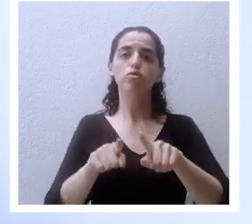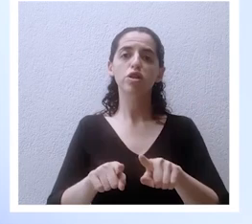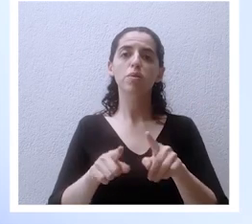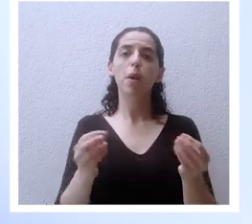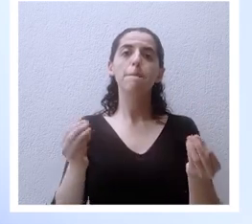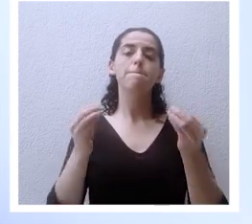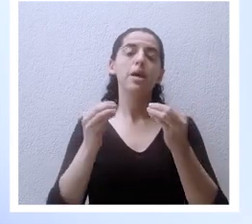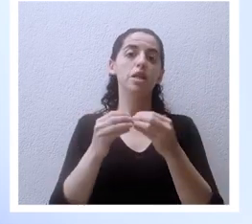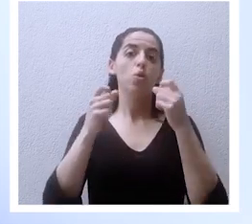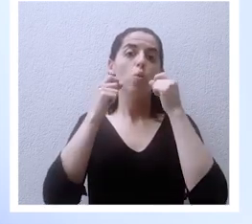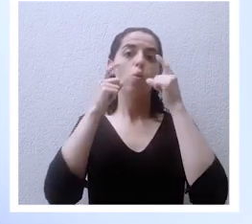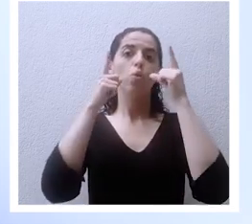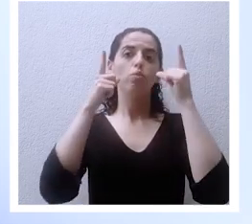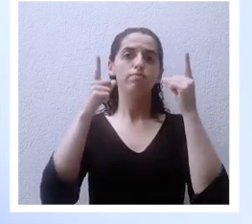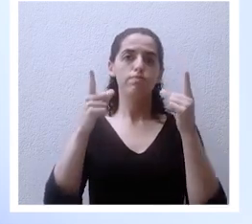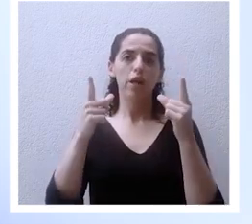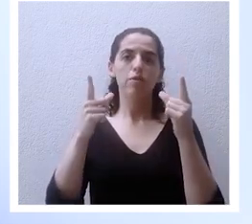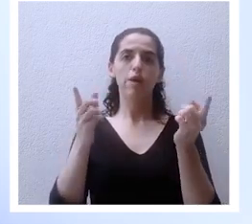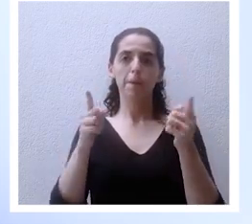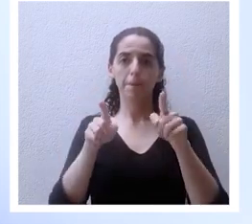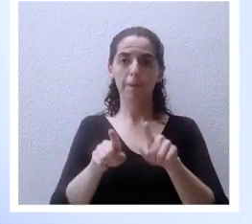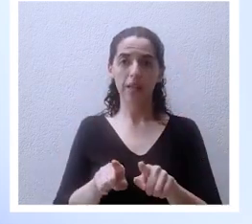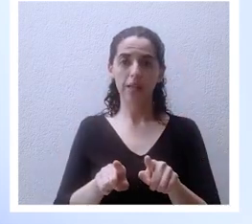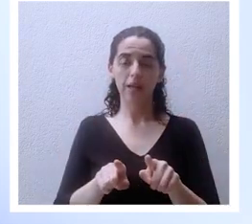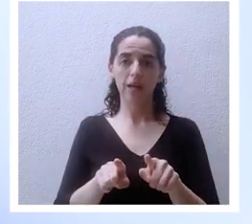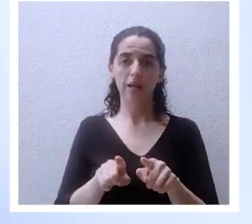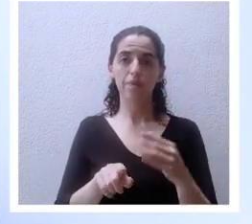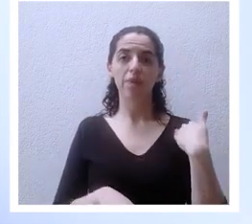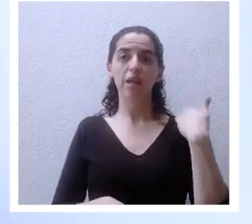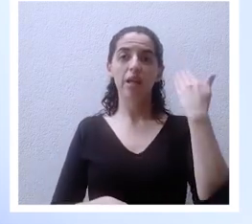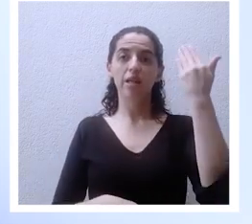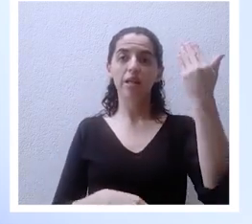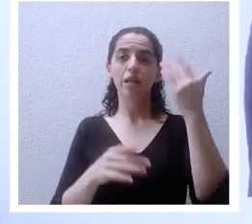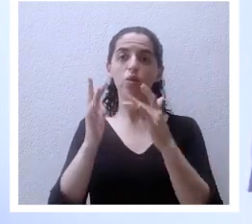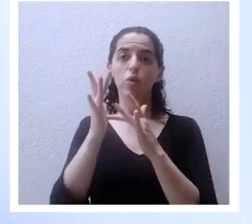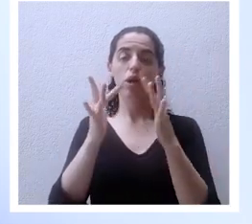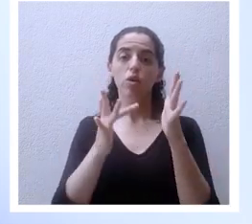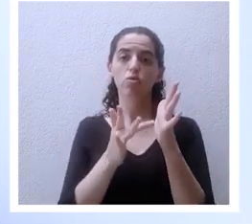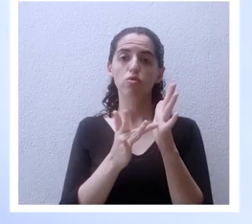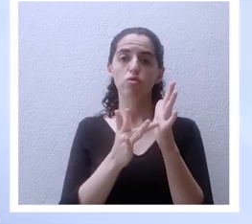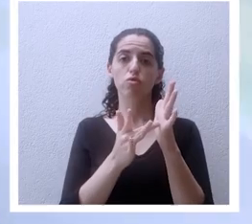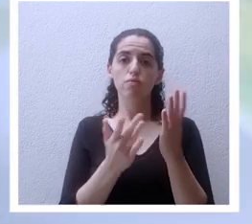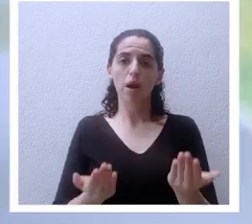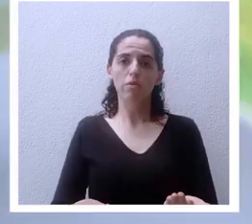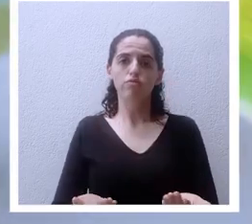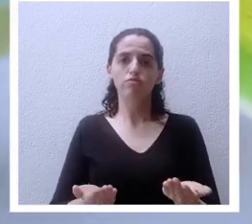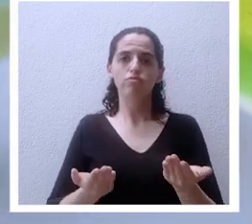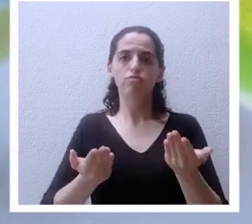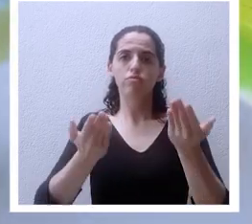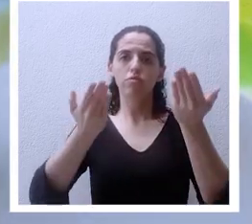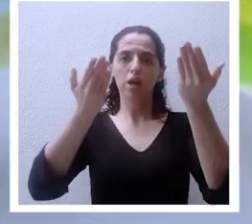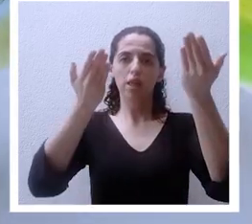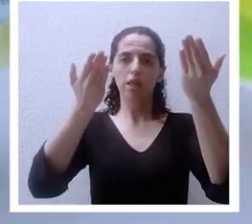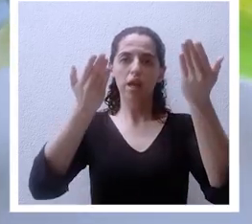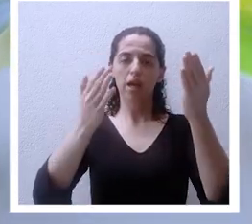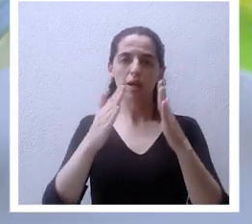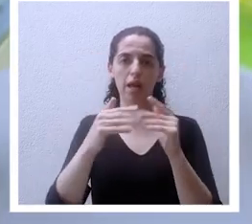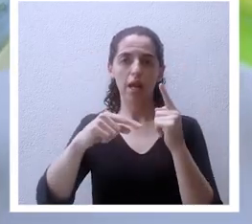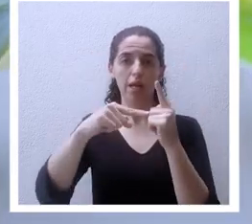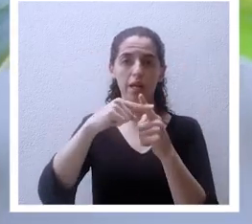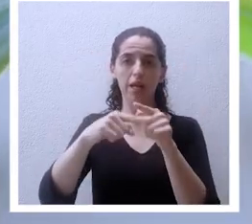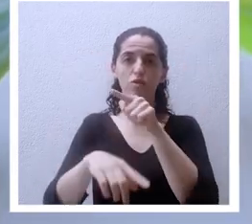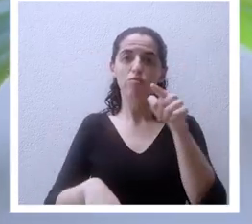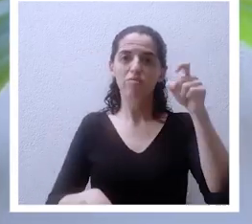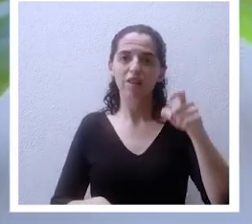más increíbles que va a suceder y es que el señor Jesucristo va a levantar su iglesia alguien tiene que creerlo